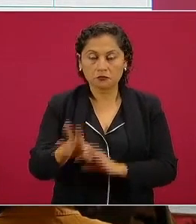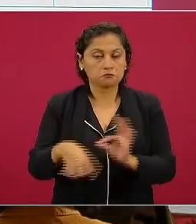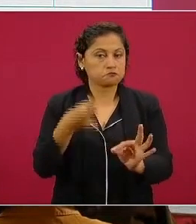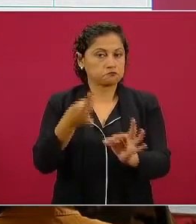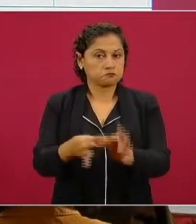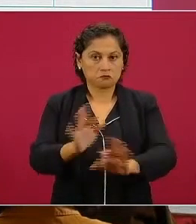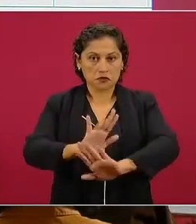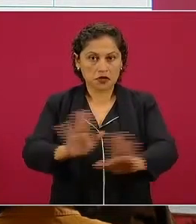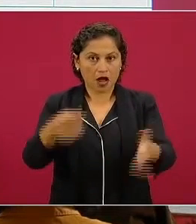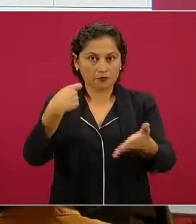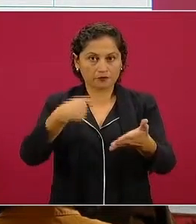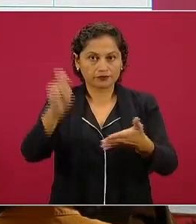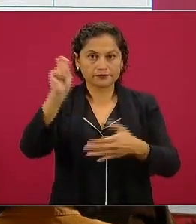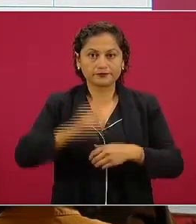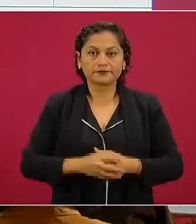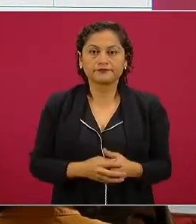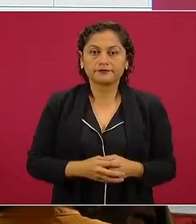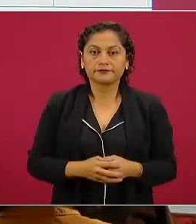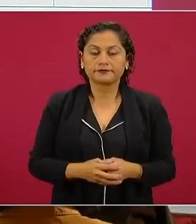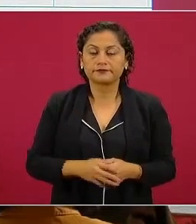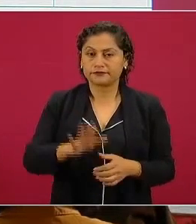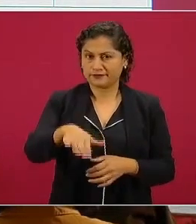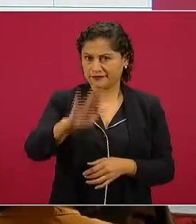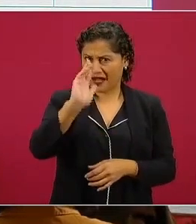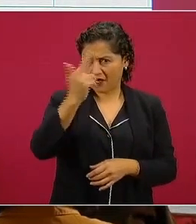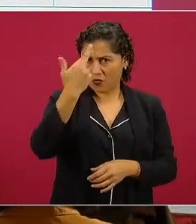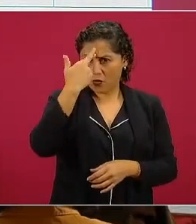acuérdense cuando Salinas